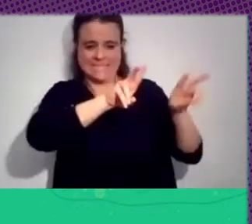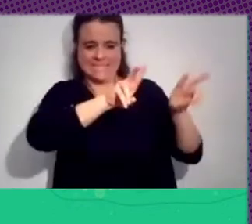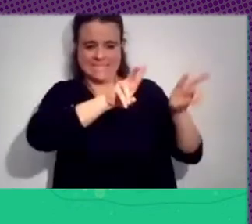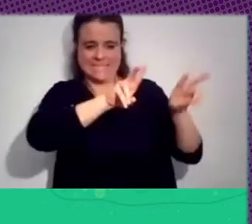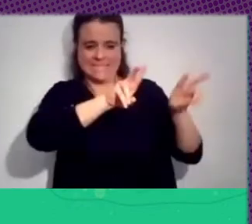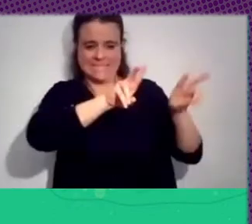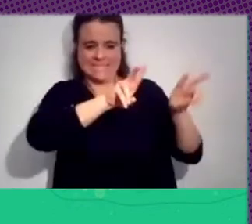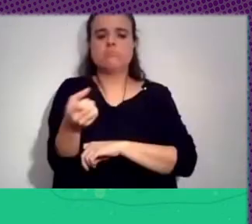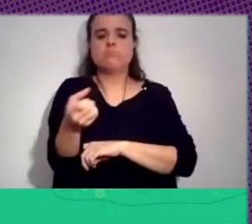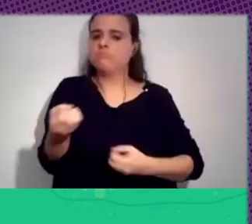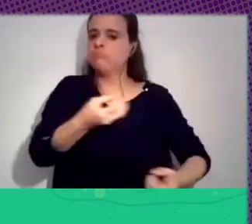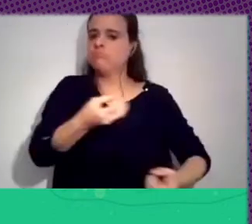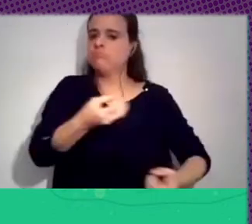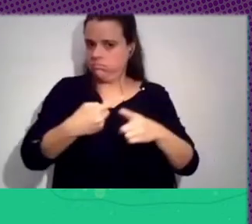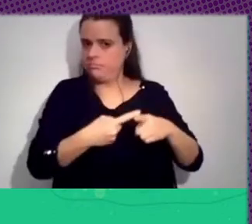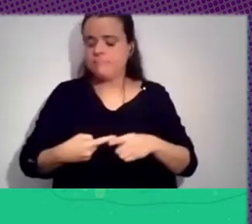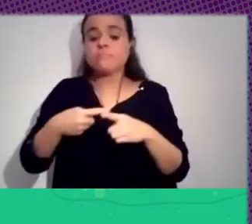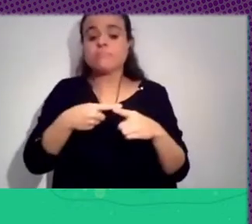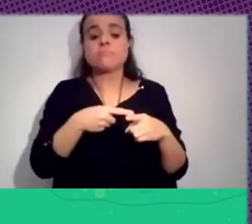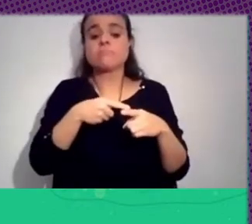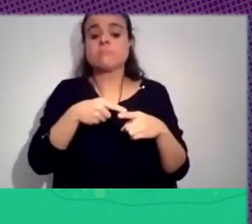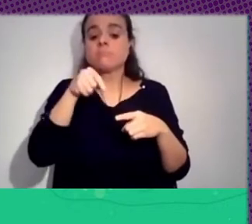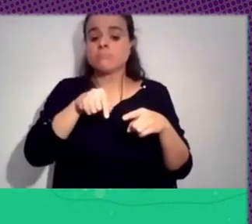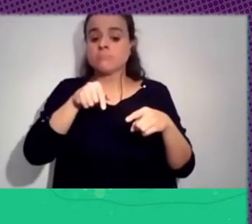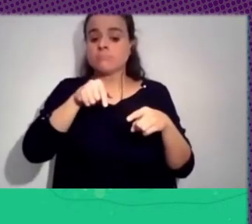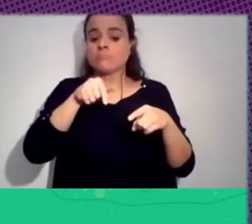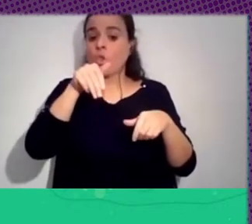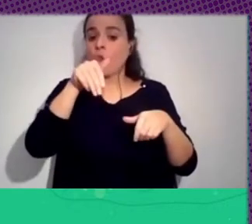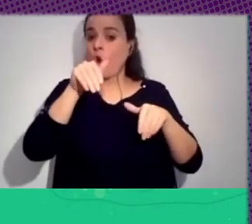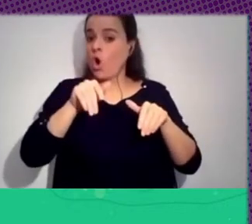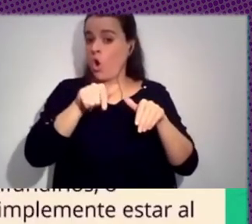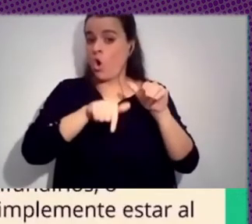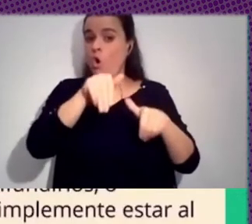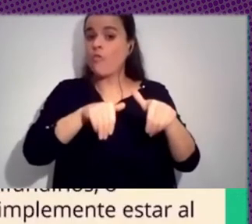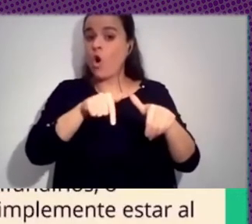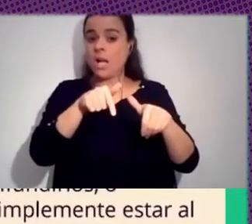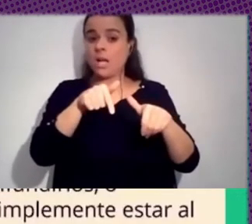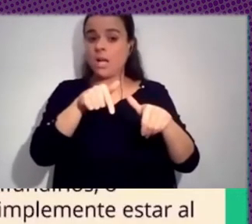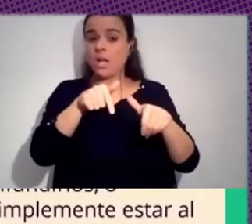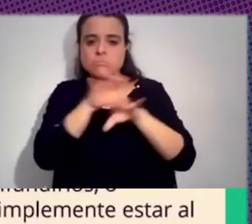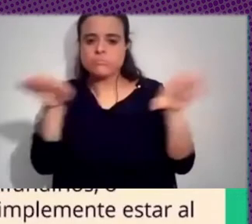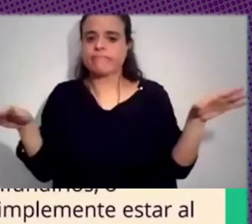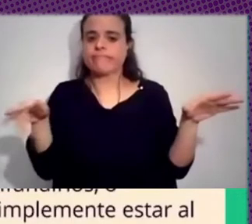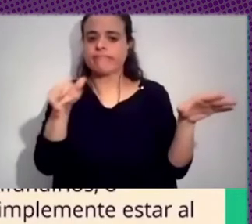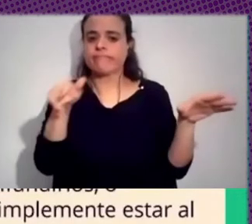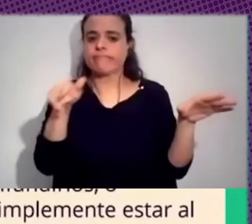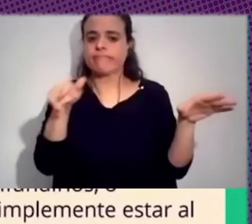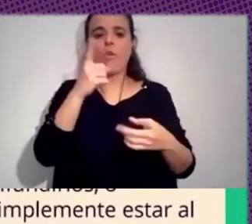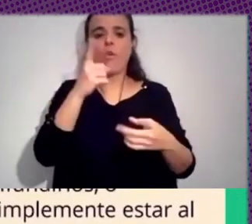Entonces, bueno, pues lanzamos esta convocatoria, abrimos una web con un formulario que todavía está abierto, te puedes inscribir y a partir de ahí, pues,